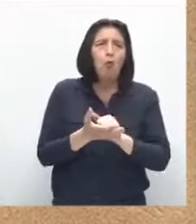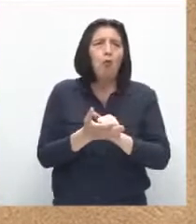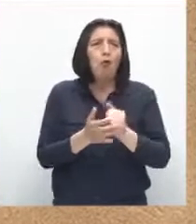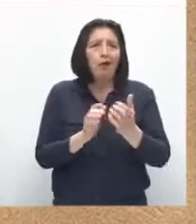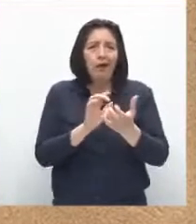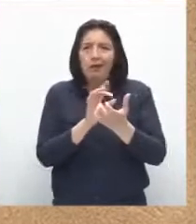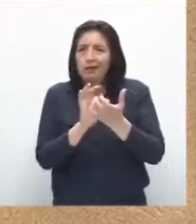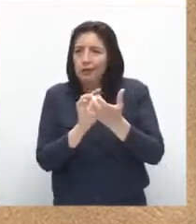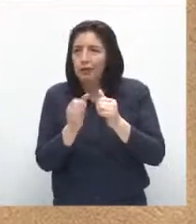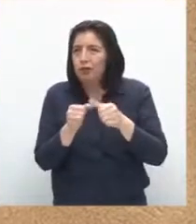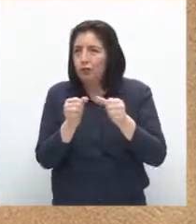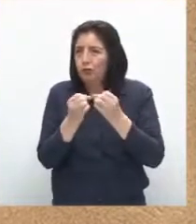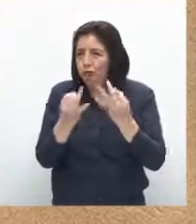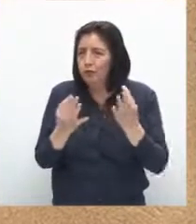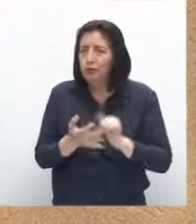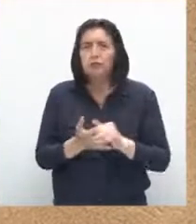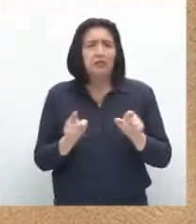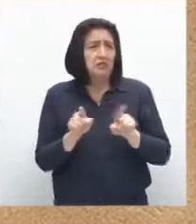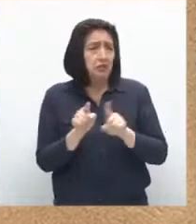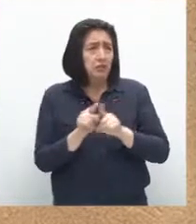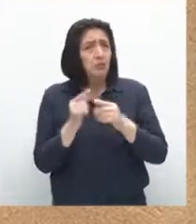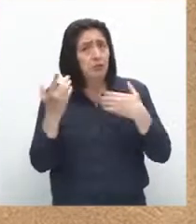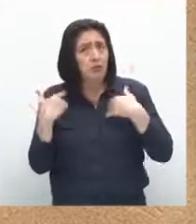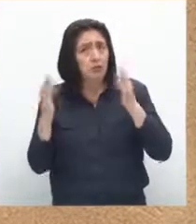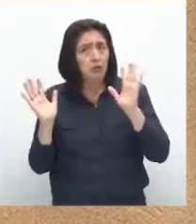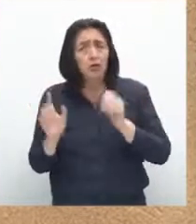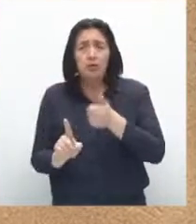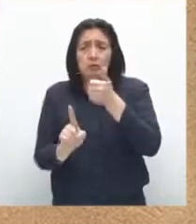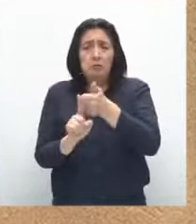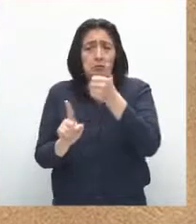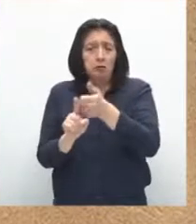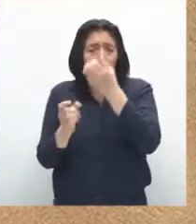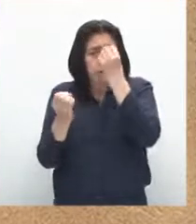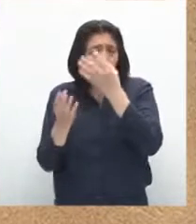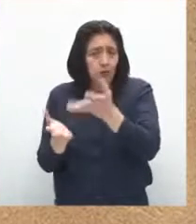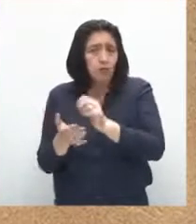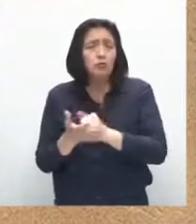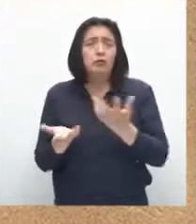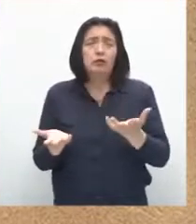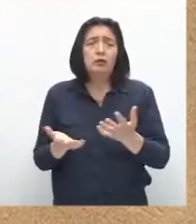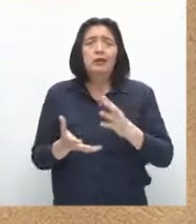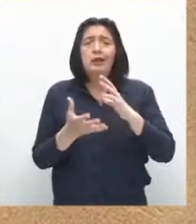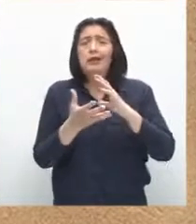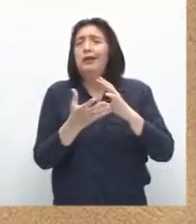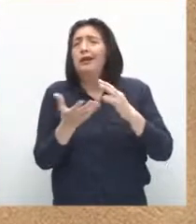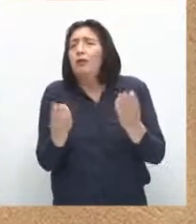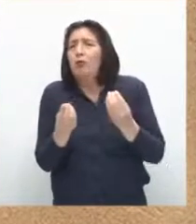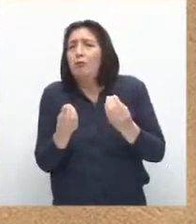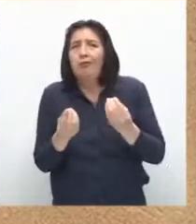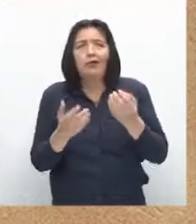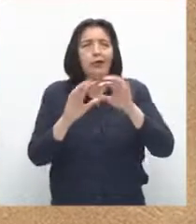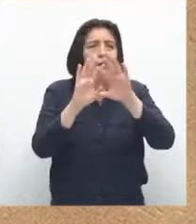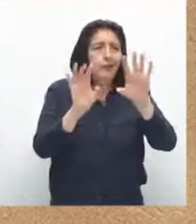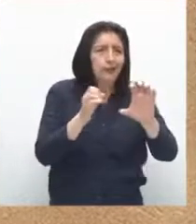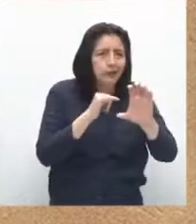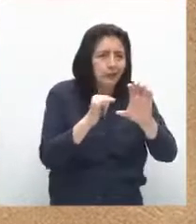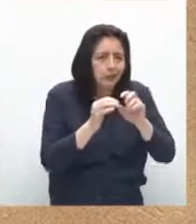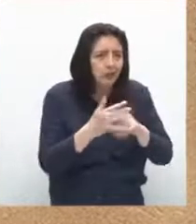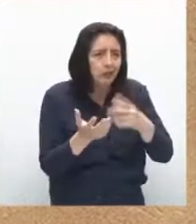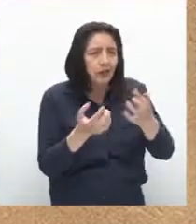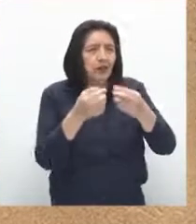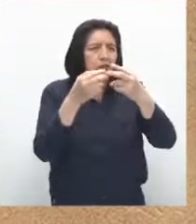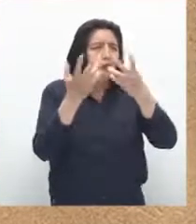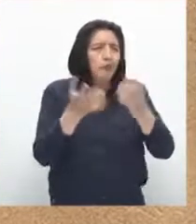domiciliaria o nuestro número de celular. Ahora, también puede ser considerado un dato